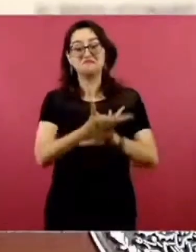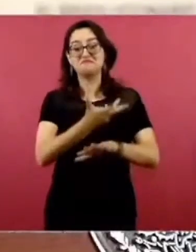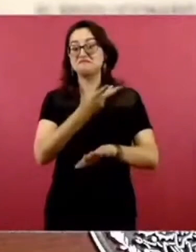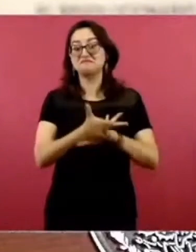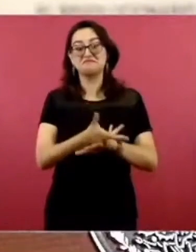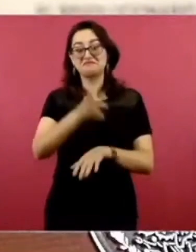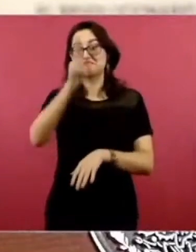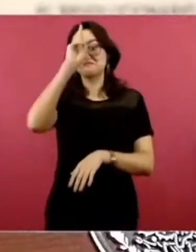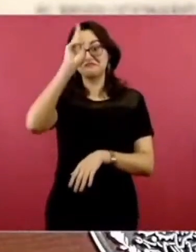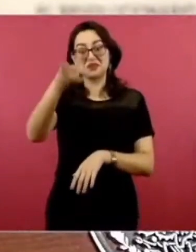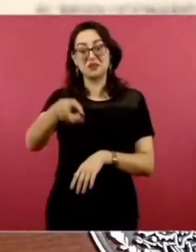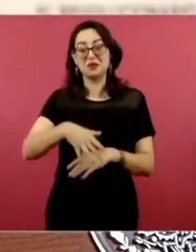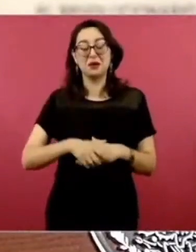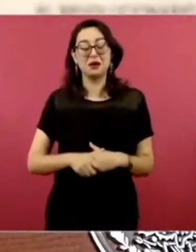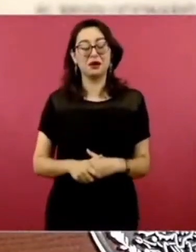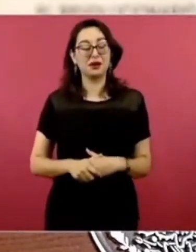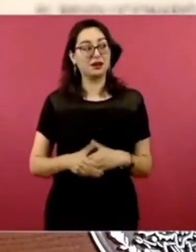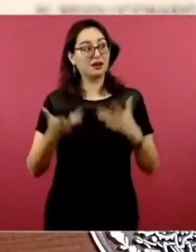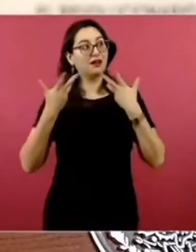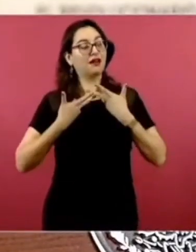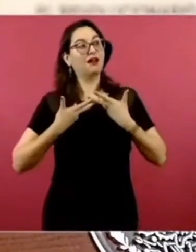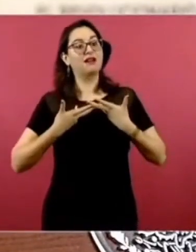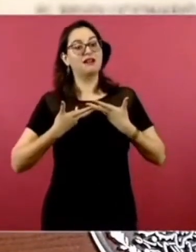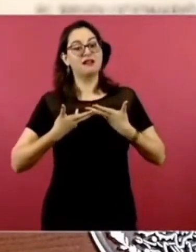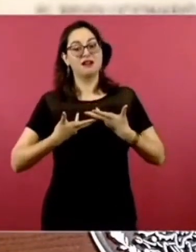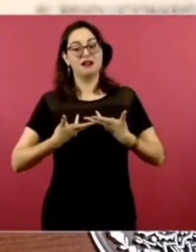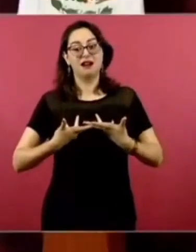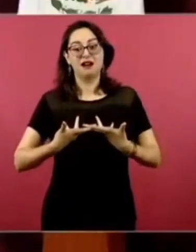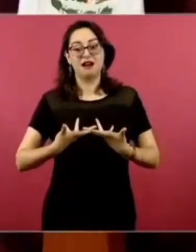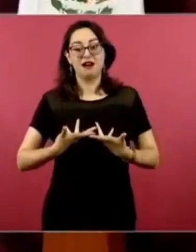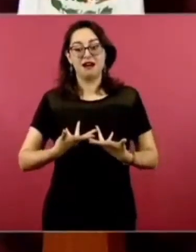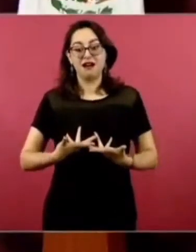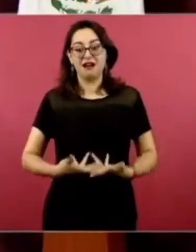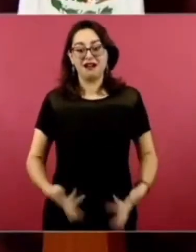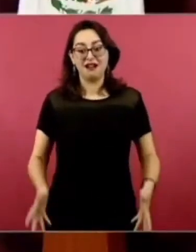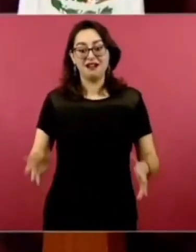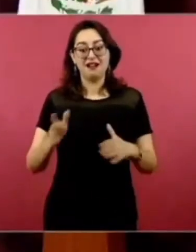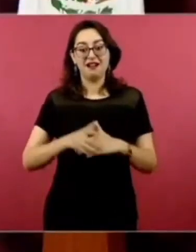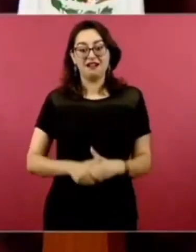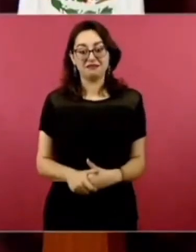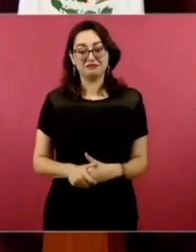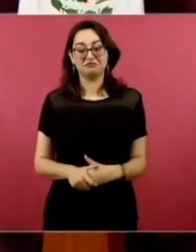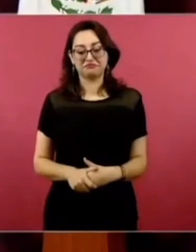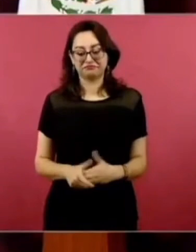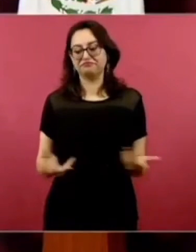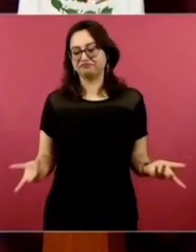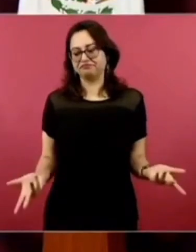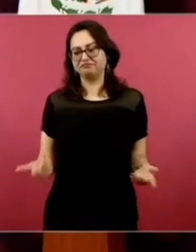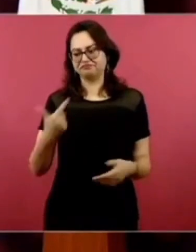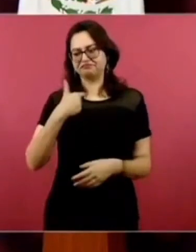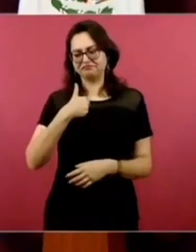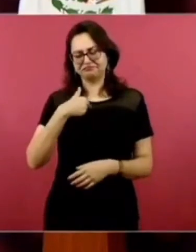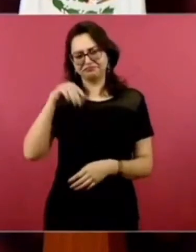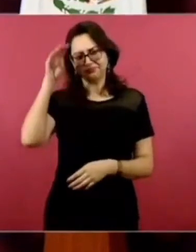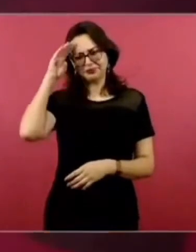explicar eso. Que también es, al mismo tiempo, una protesta,